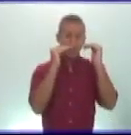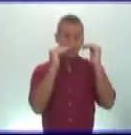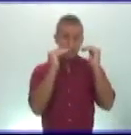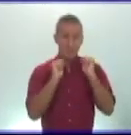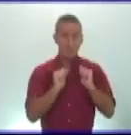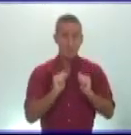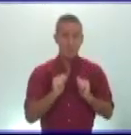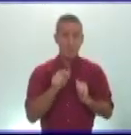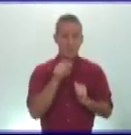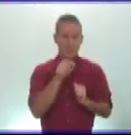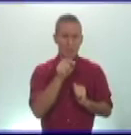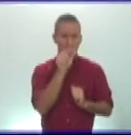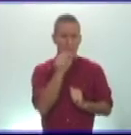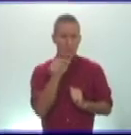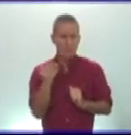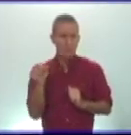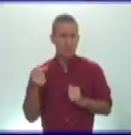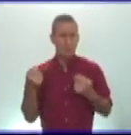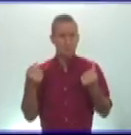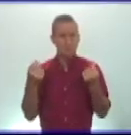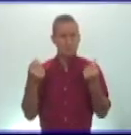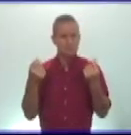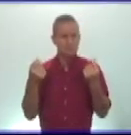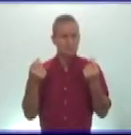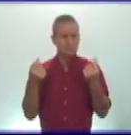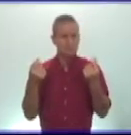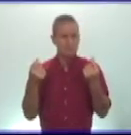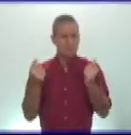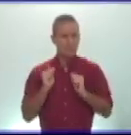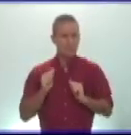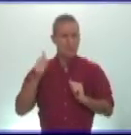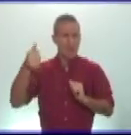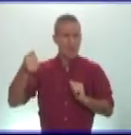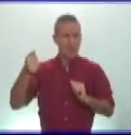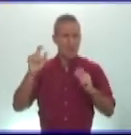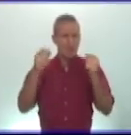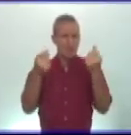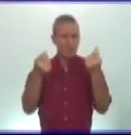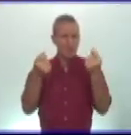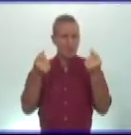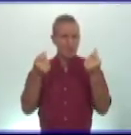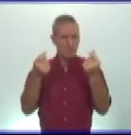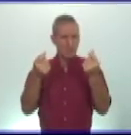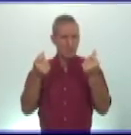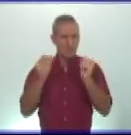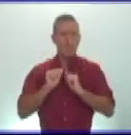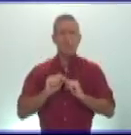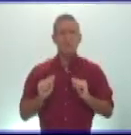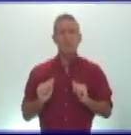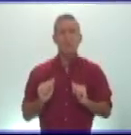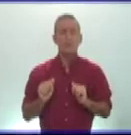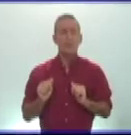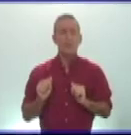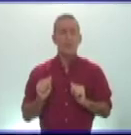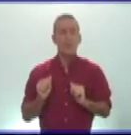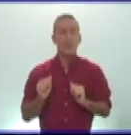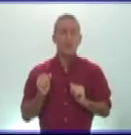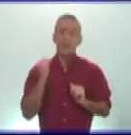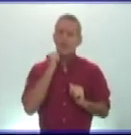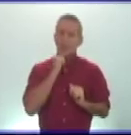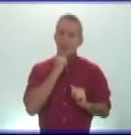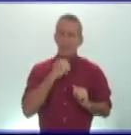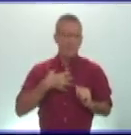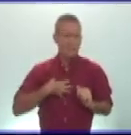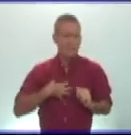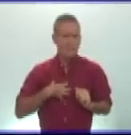señores patricios bueno estos señores eran los aristócratas o la clase privilegiada también dominaban todos